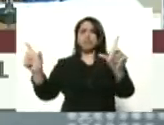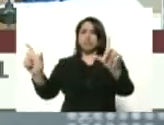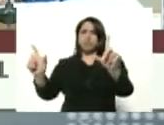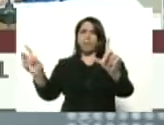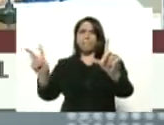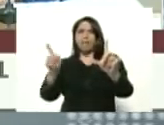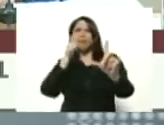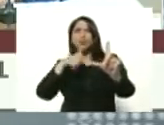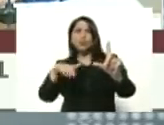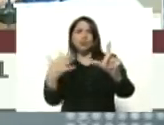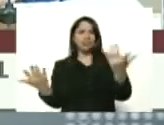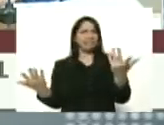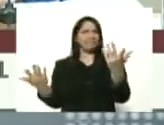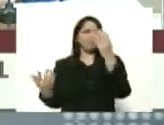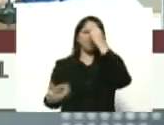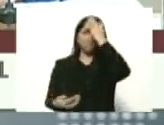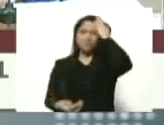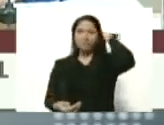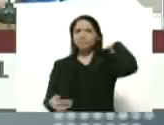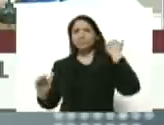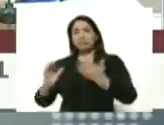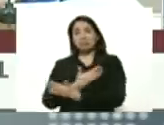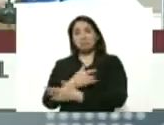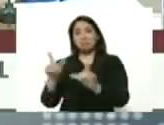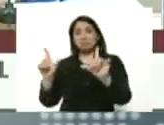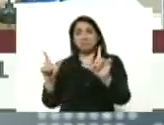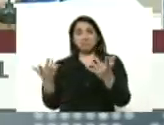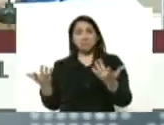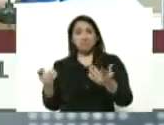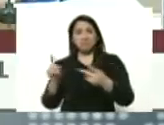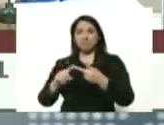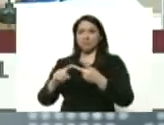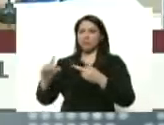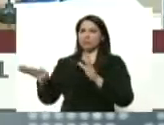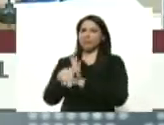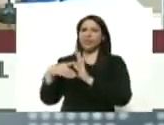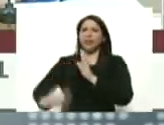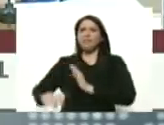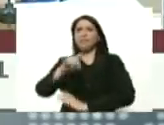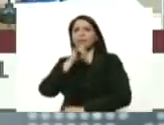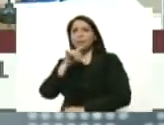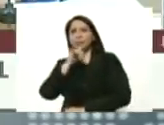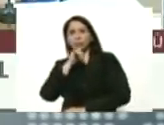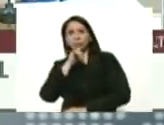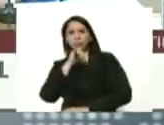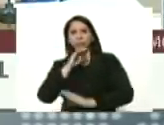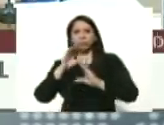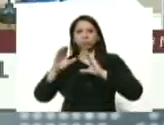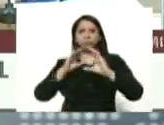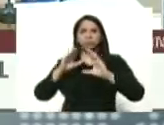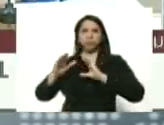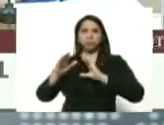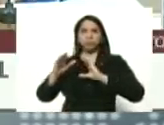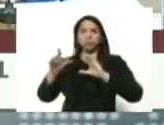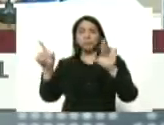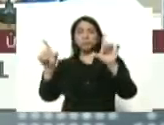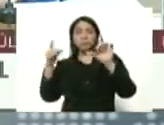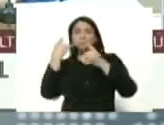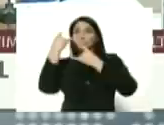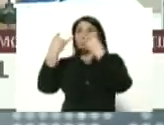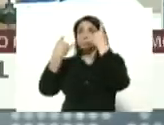venezolanos quitarle la televisión quitarle el derecho a la información a la comunicación al entretenimiento